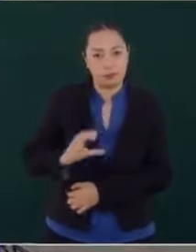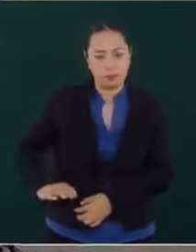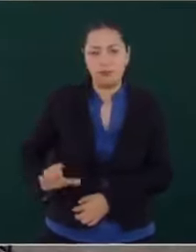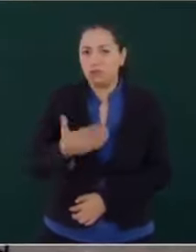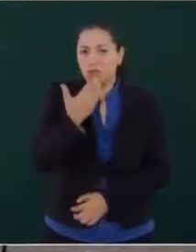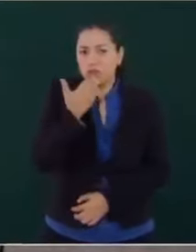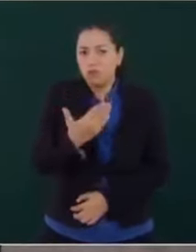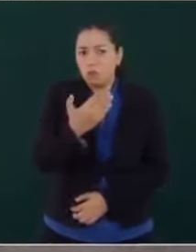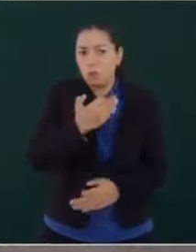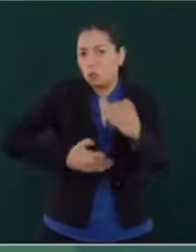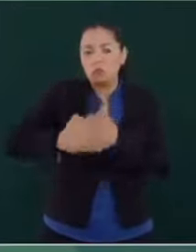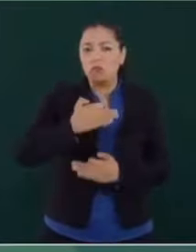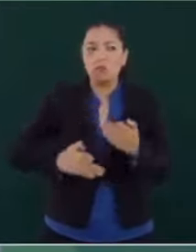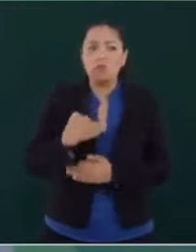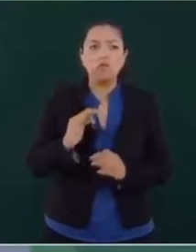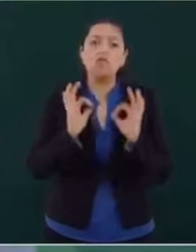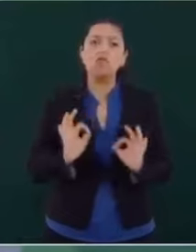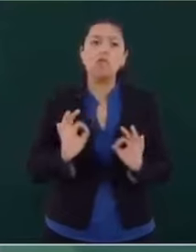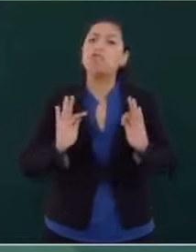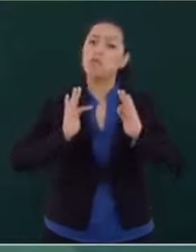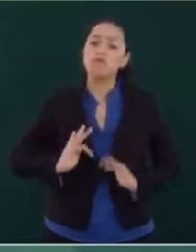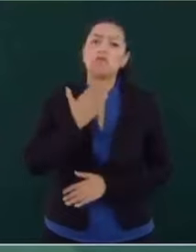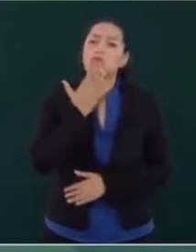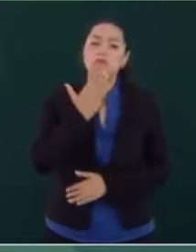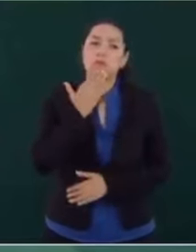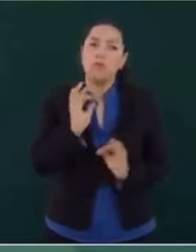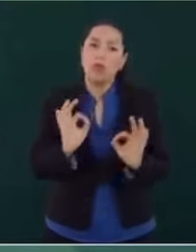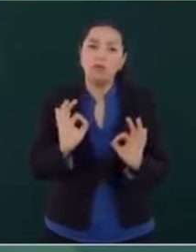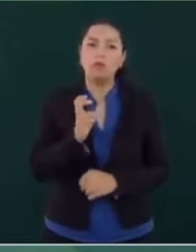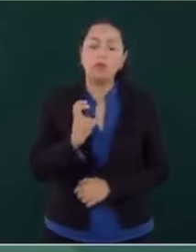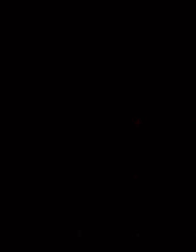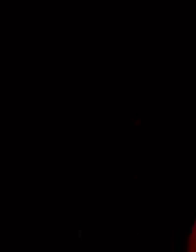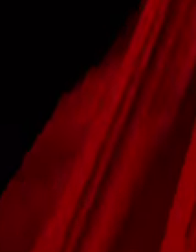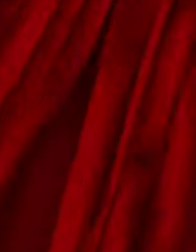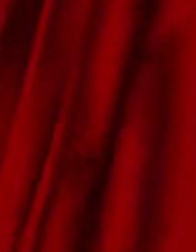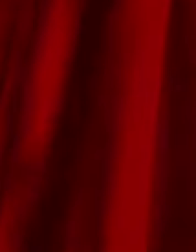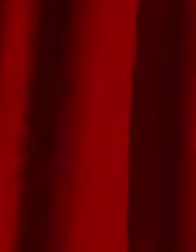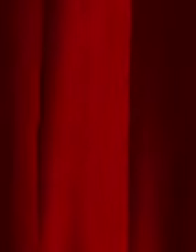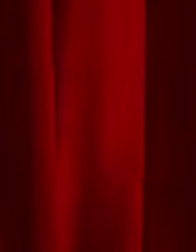Y bien, todo en calma, todo bien, requete bien. ¡Gracias!